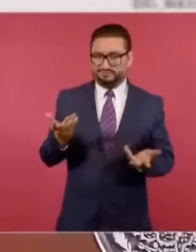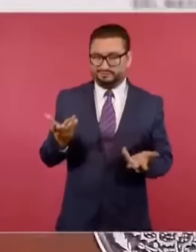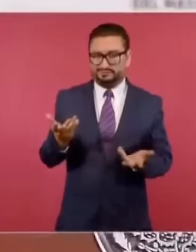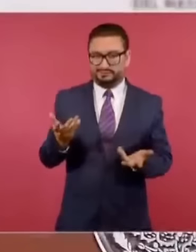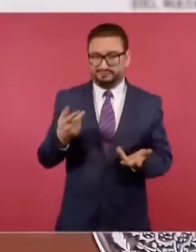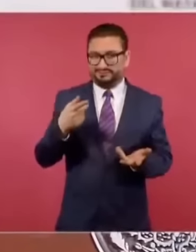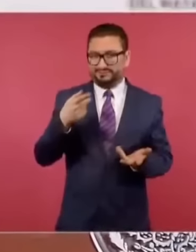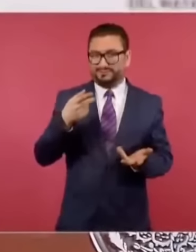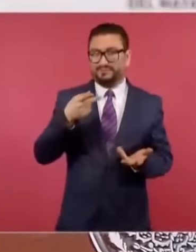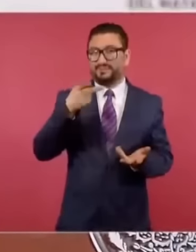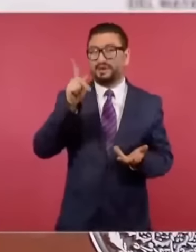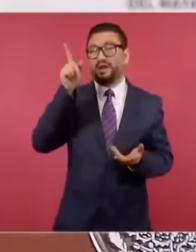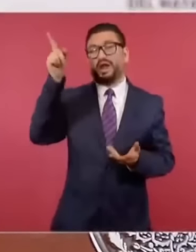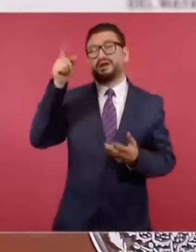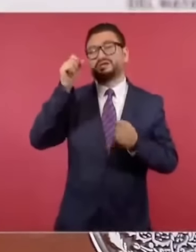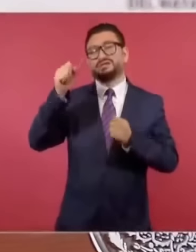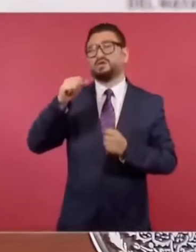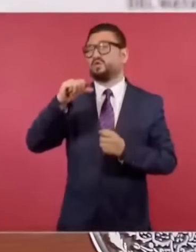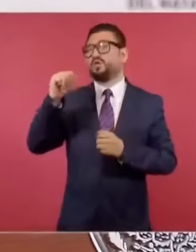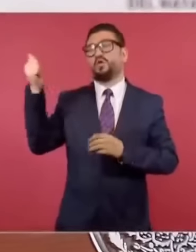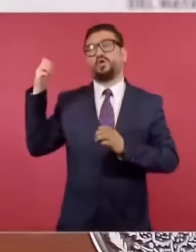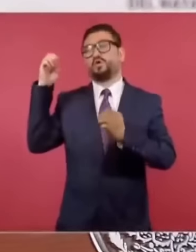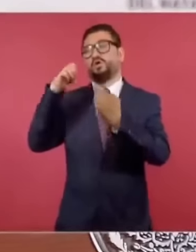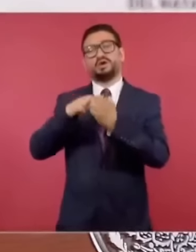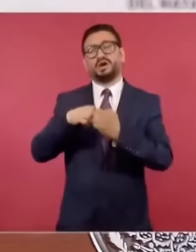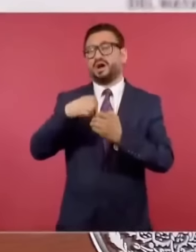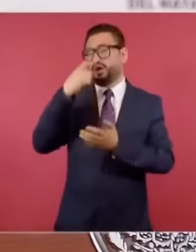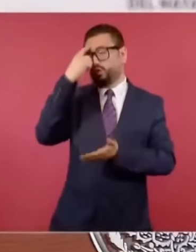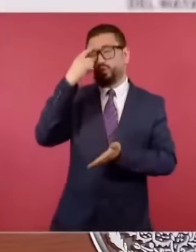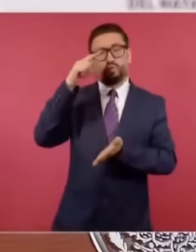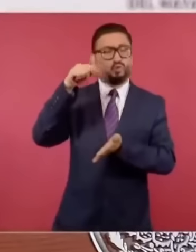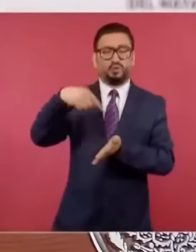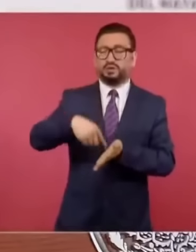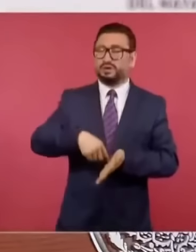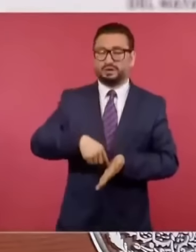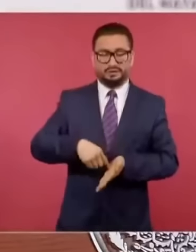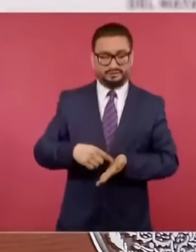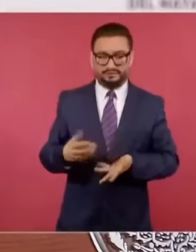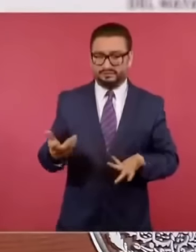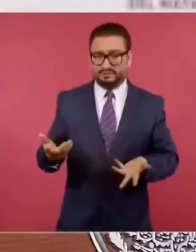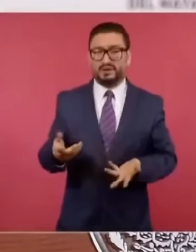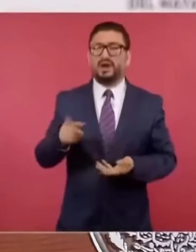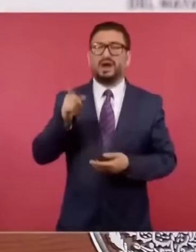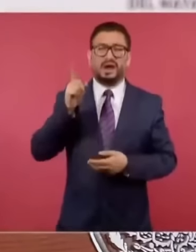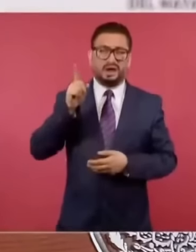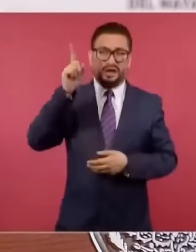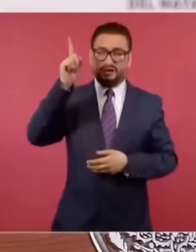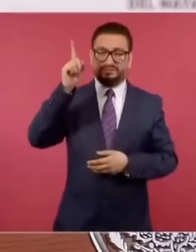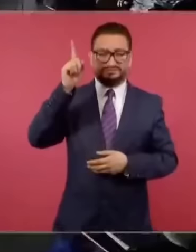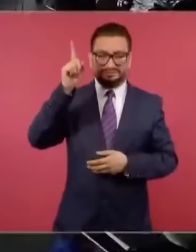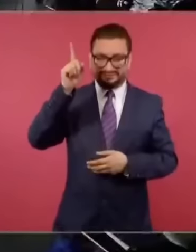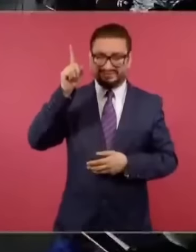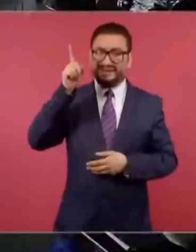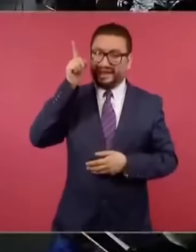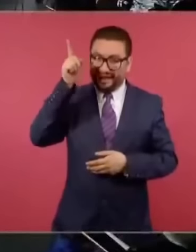pero lo engañan. no, no, no, no, no, es de arriba para abajo.